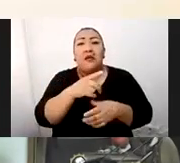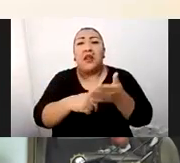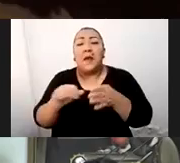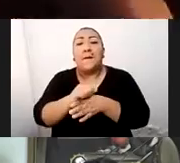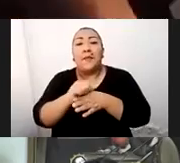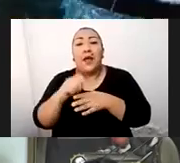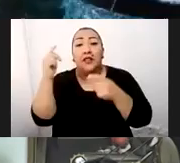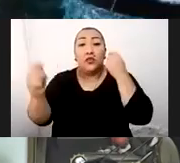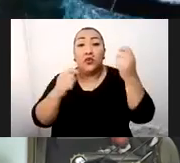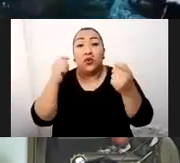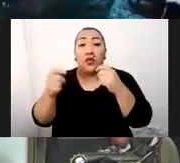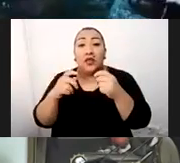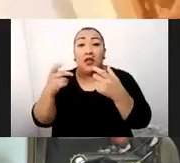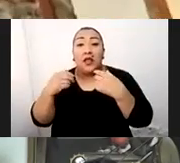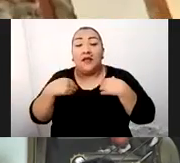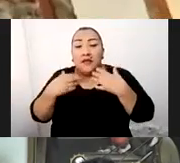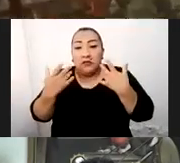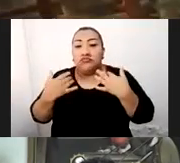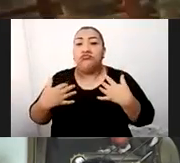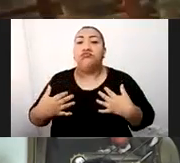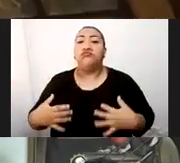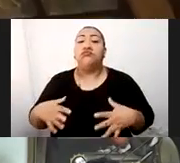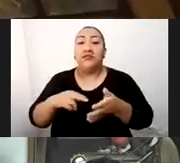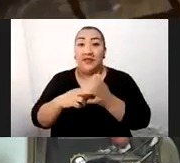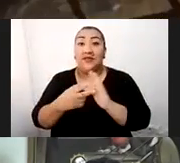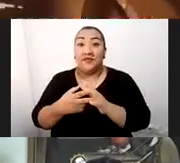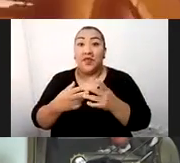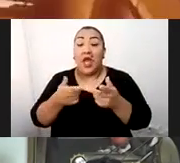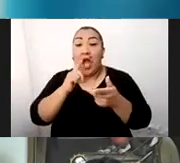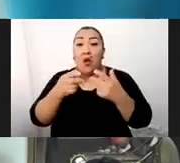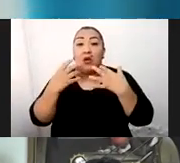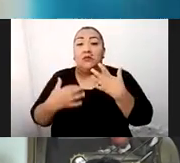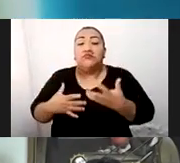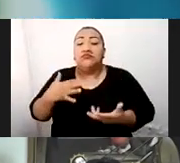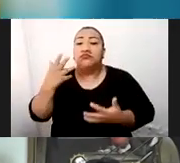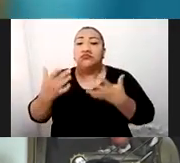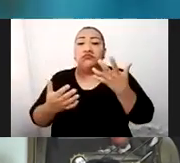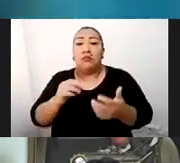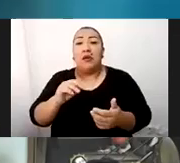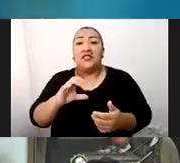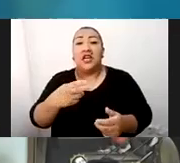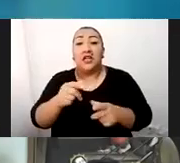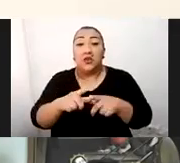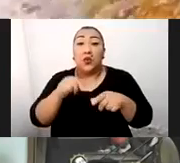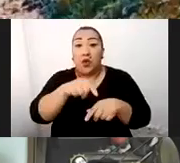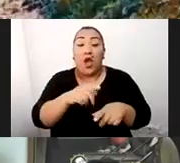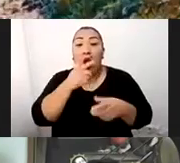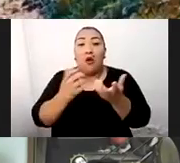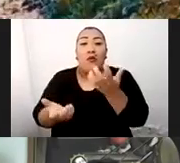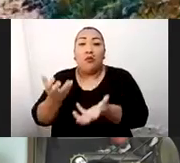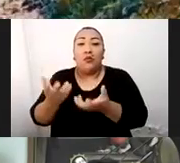termomedicinal, como son los baños termales de Machacancha, baños termales de Ninas Moco,